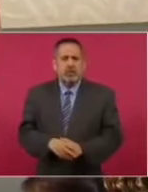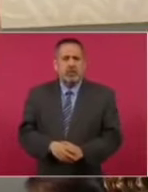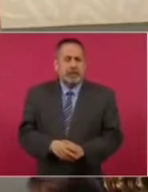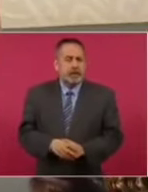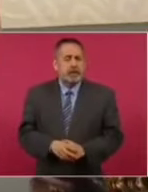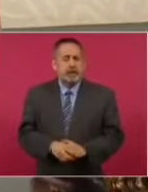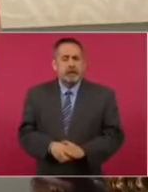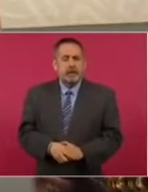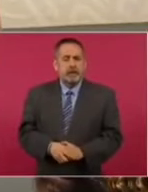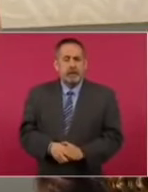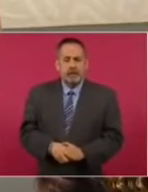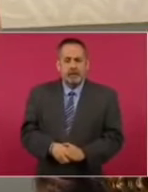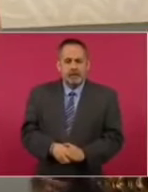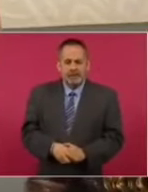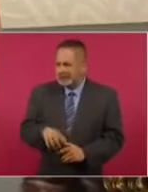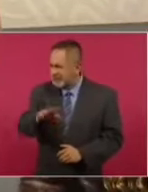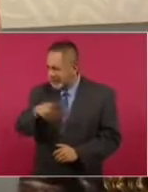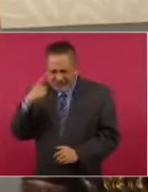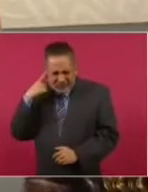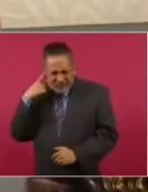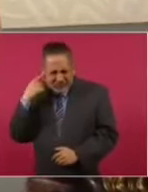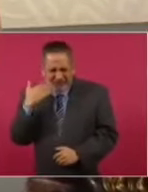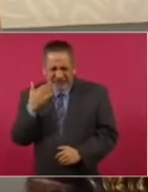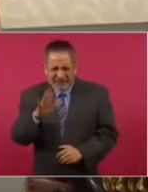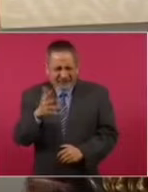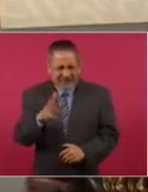No sé si se escucha bien, o sea,